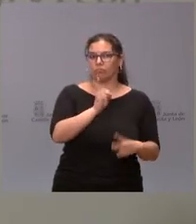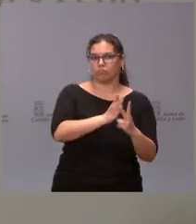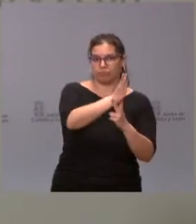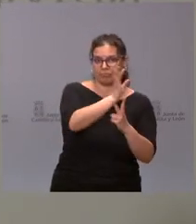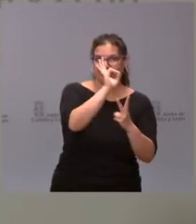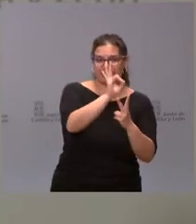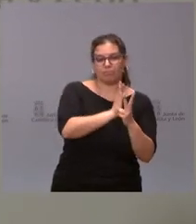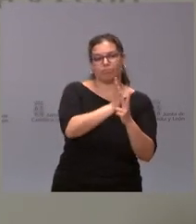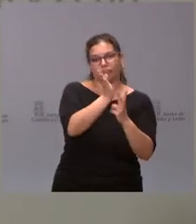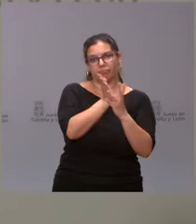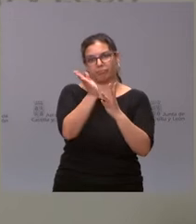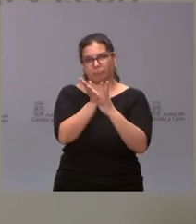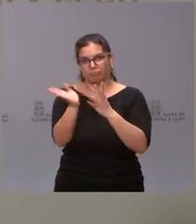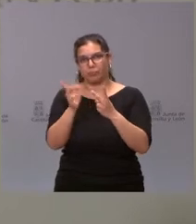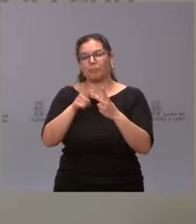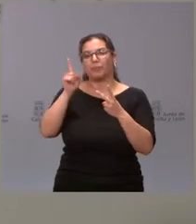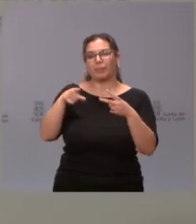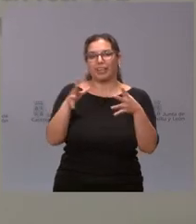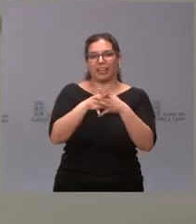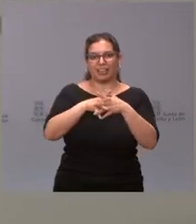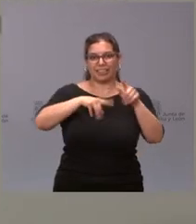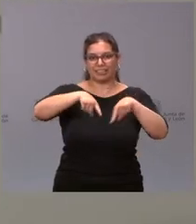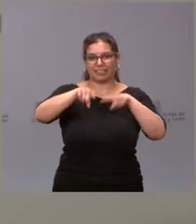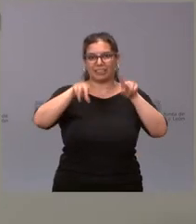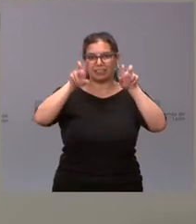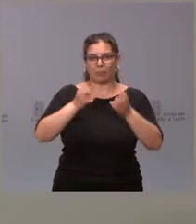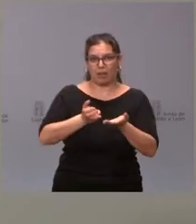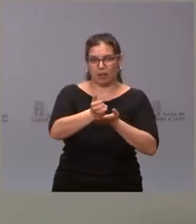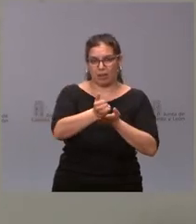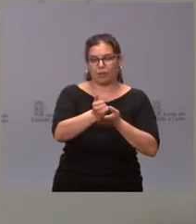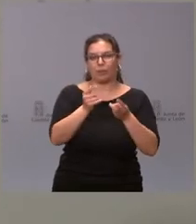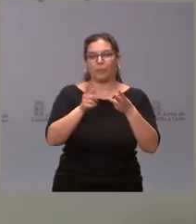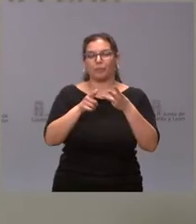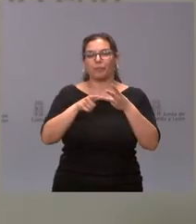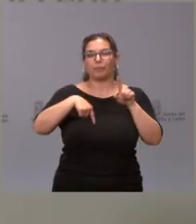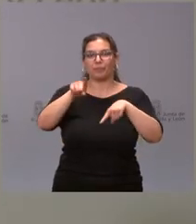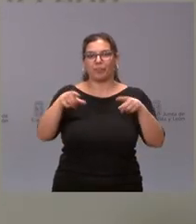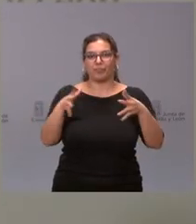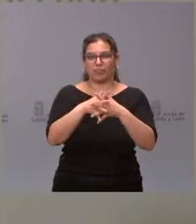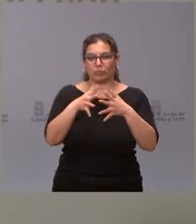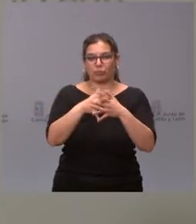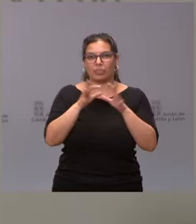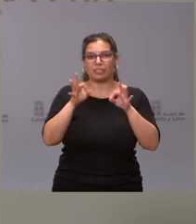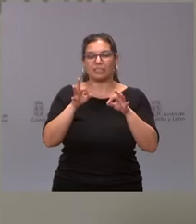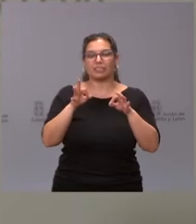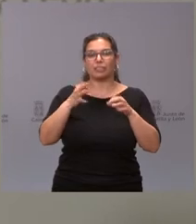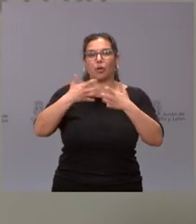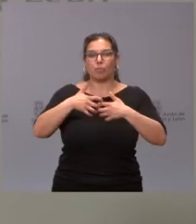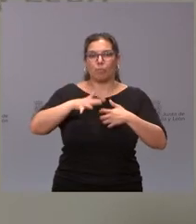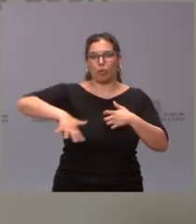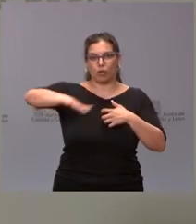con infraestructuras en materia agraria, con infraestructuras en materia de polígonos,